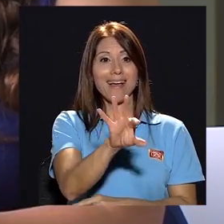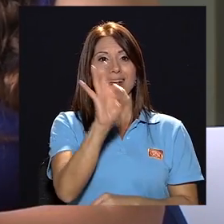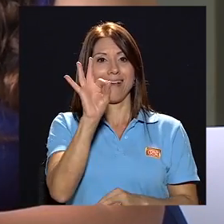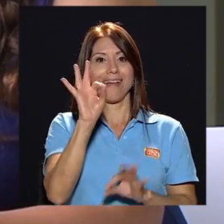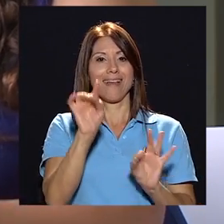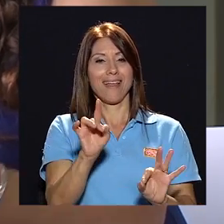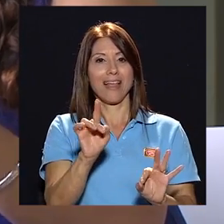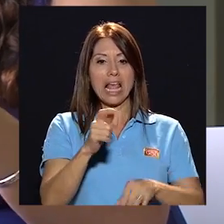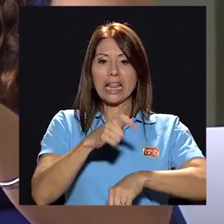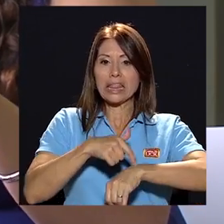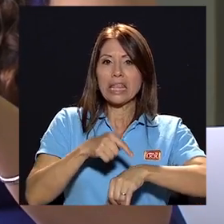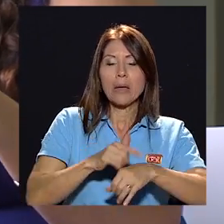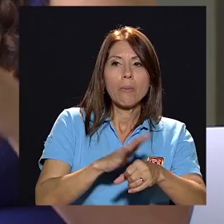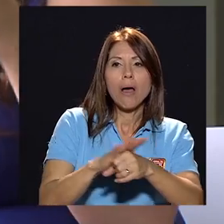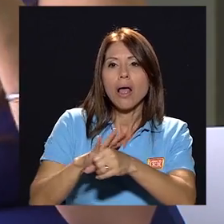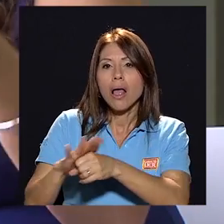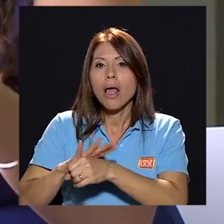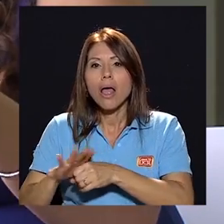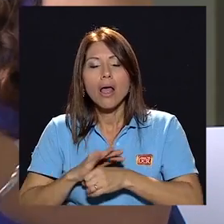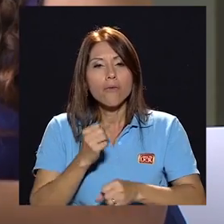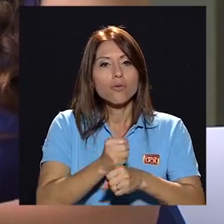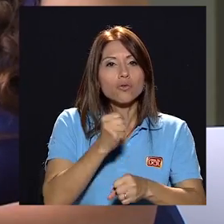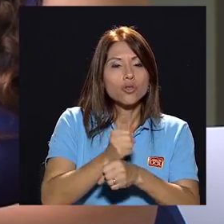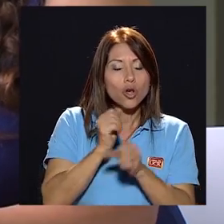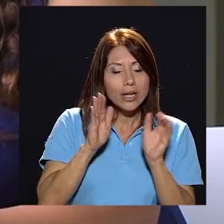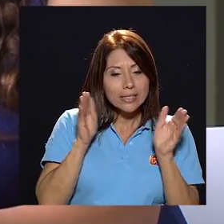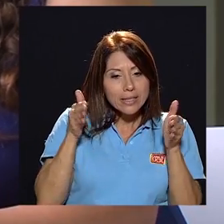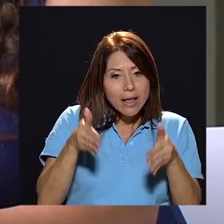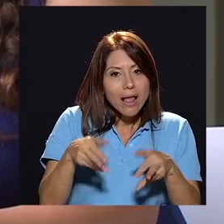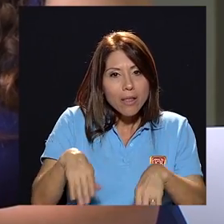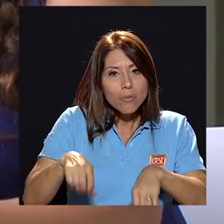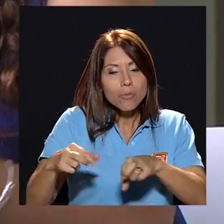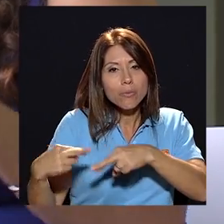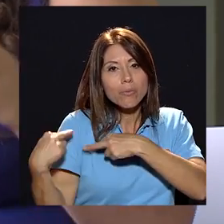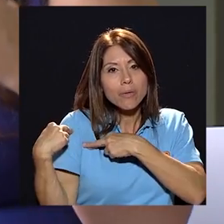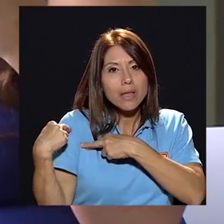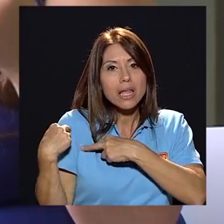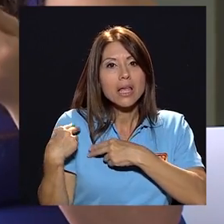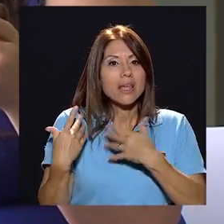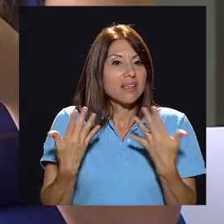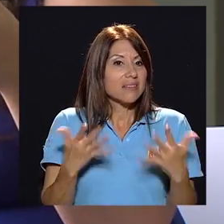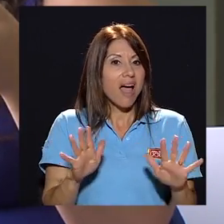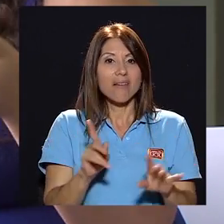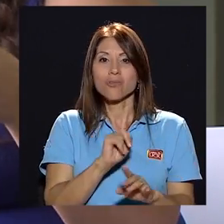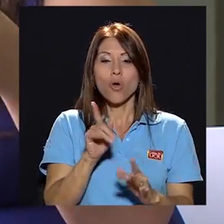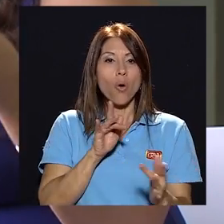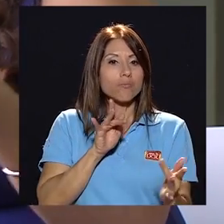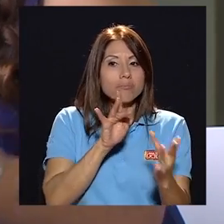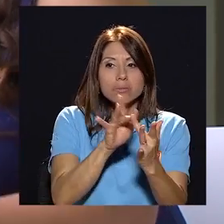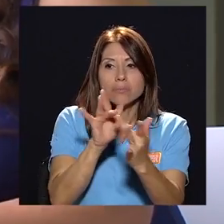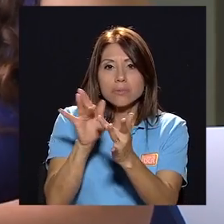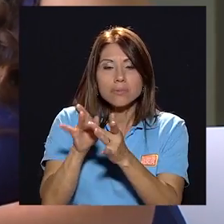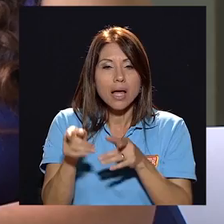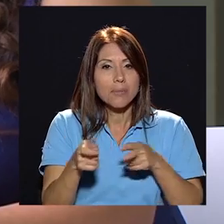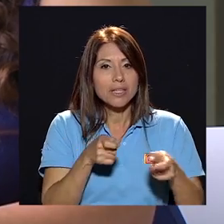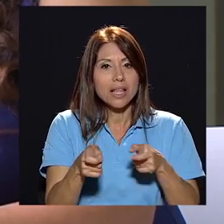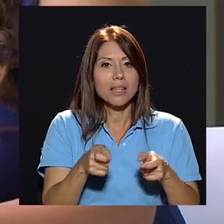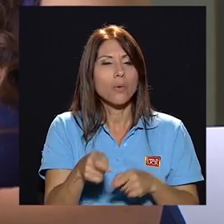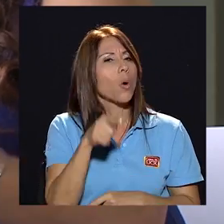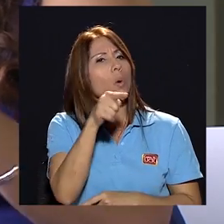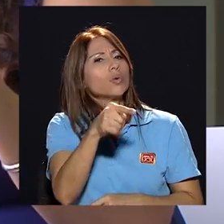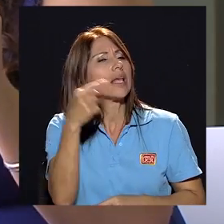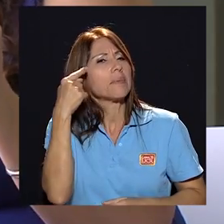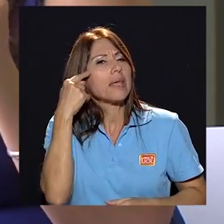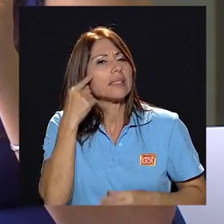ya uno es electo el tiempo es absorbido por las funciones propias del cargo y cada vez se acerca menos al sector administrativo